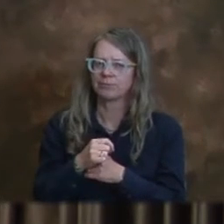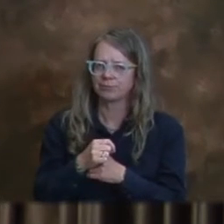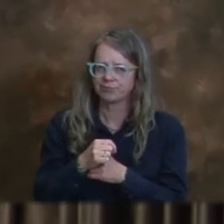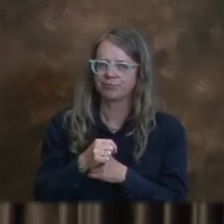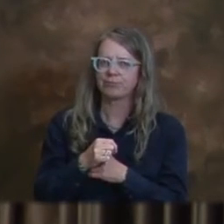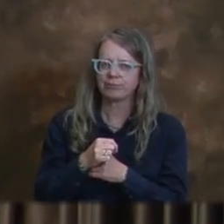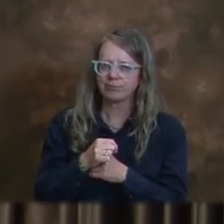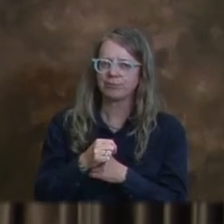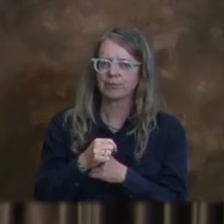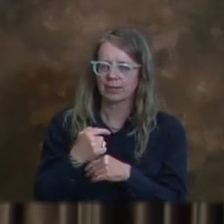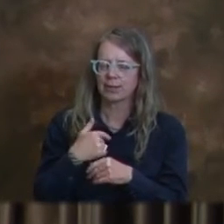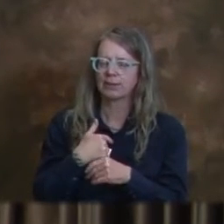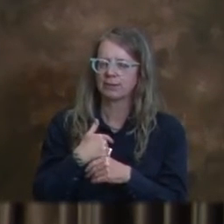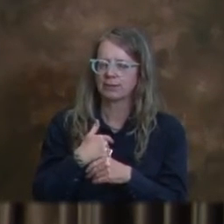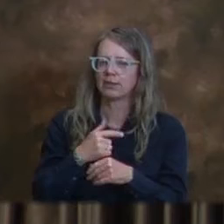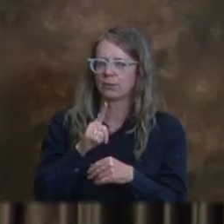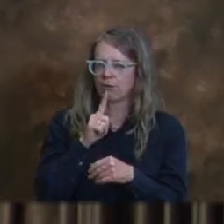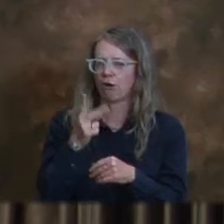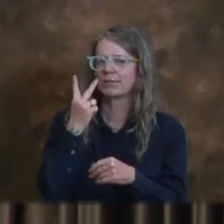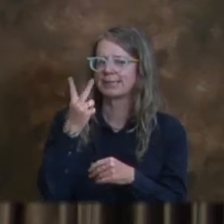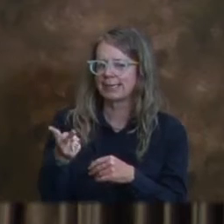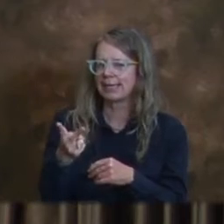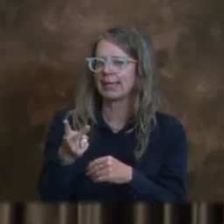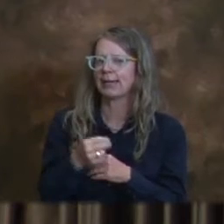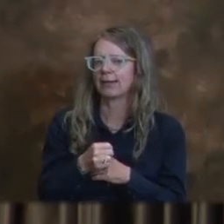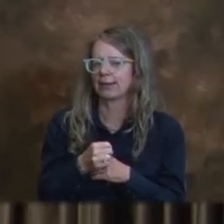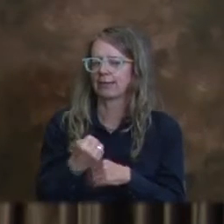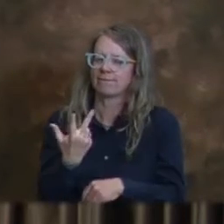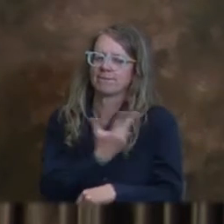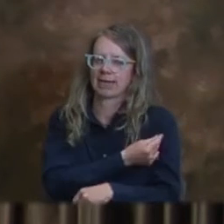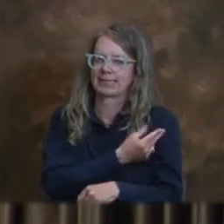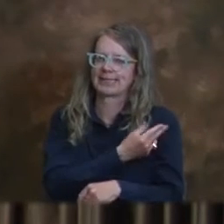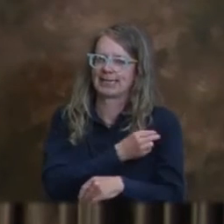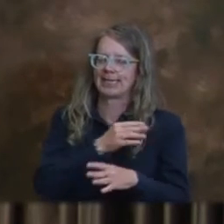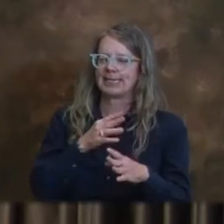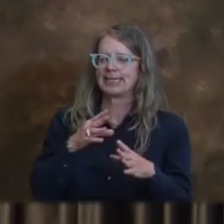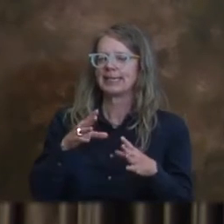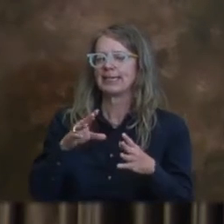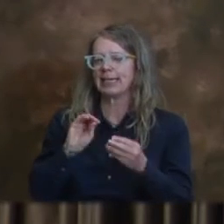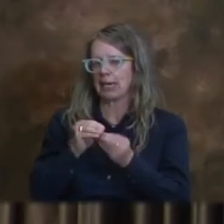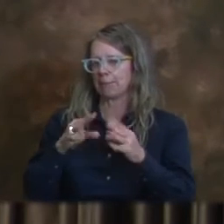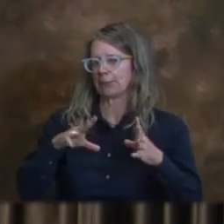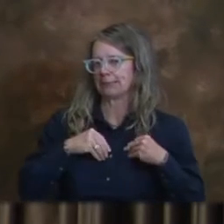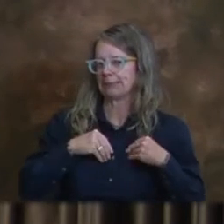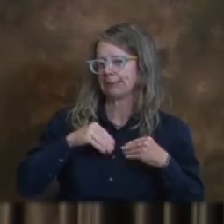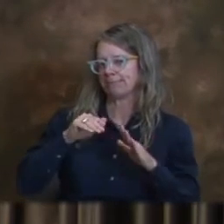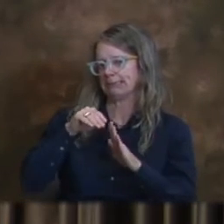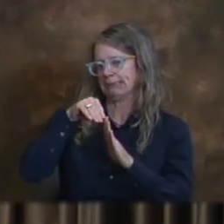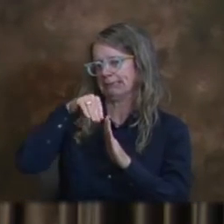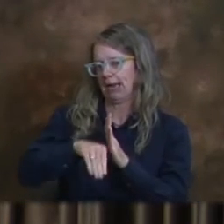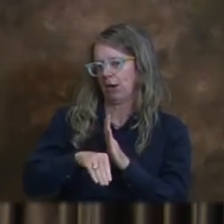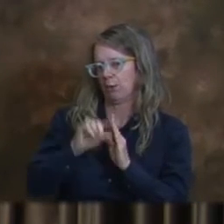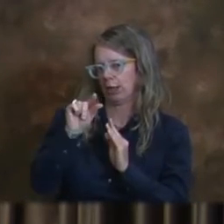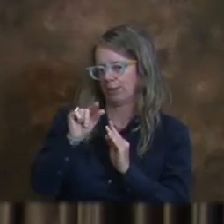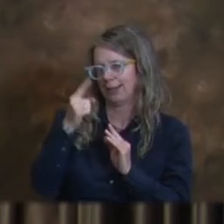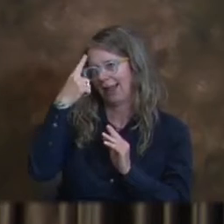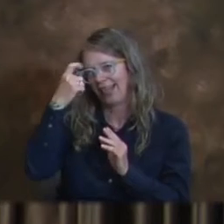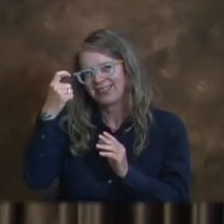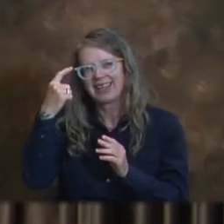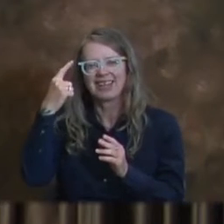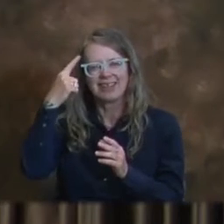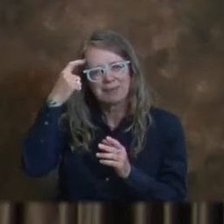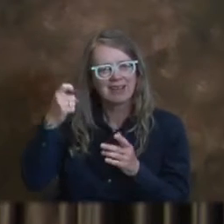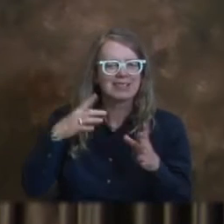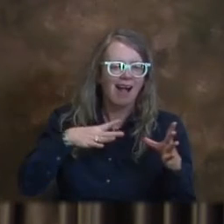estábamos observando que las vacunas habían subido un poquito y creo que eso fue debido